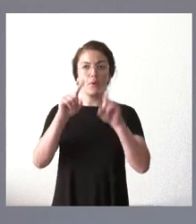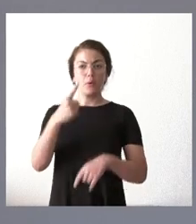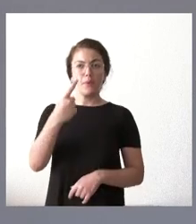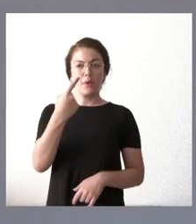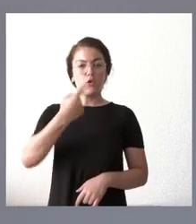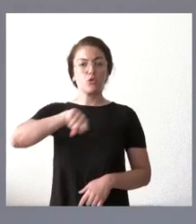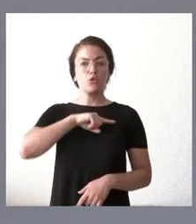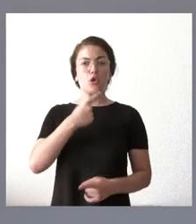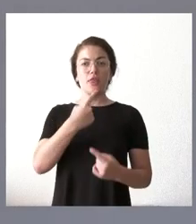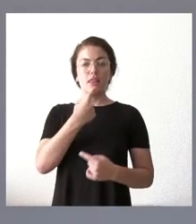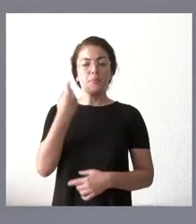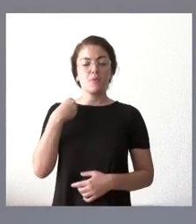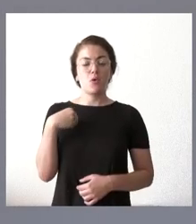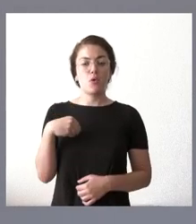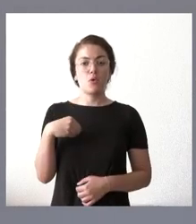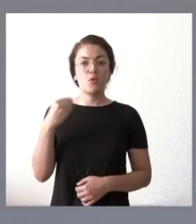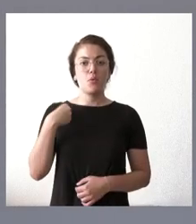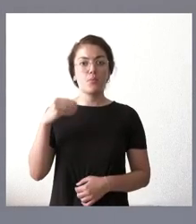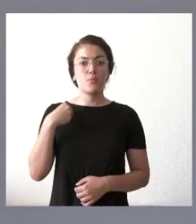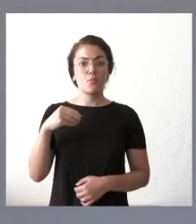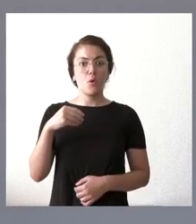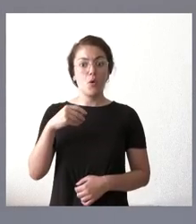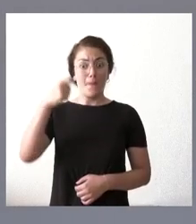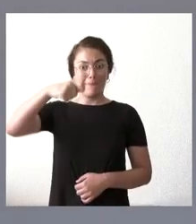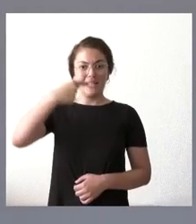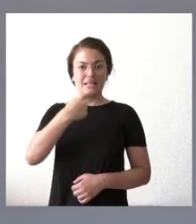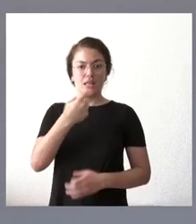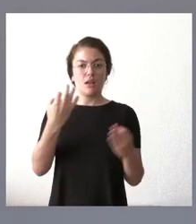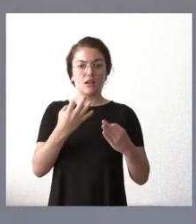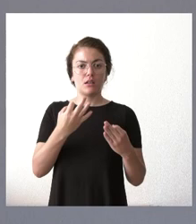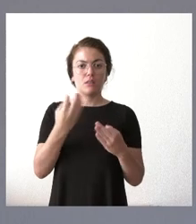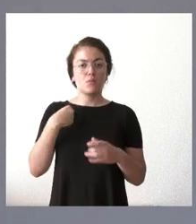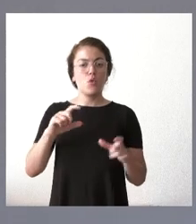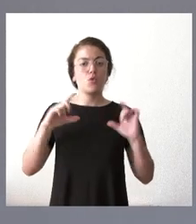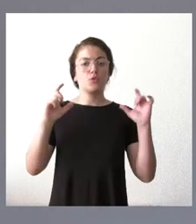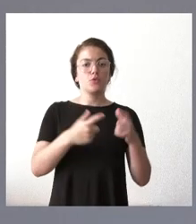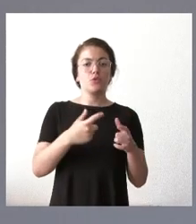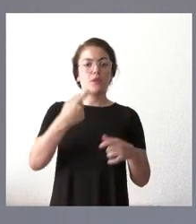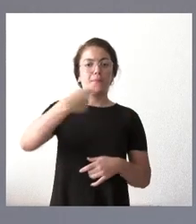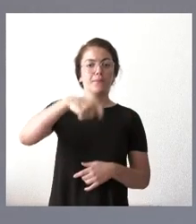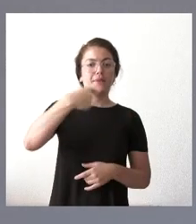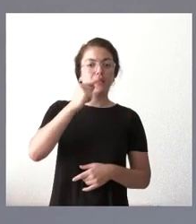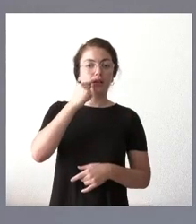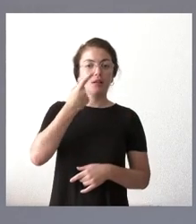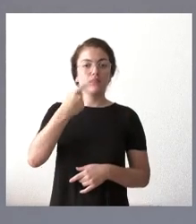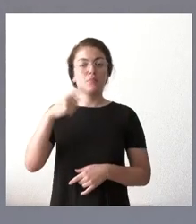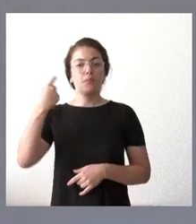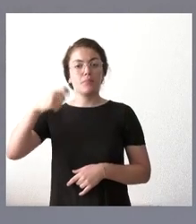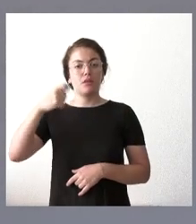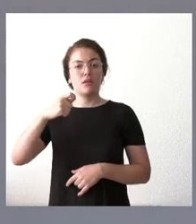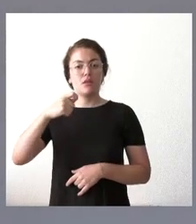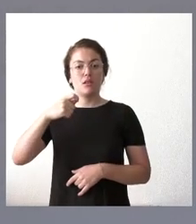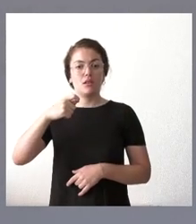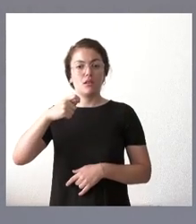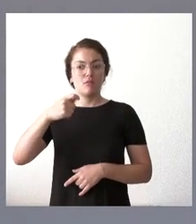comunicado desde el gabinete del presidente es que la reunión entre el presidente de la Junta de Castilla y León y el presidente de la Junta de España será el día